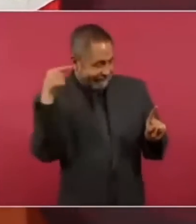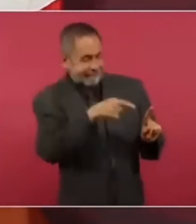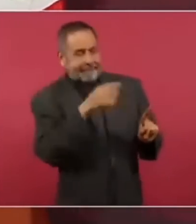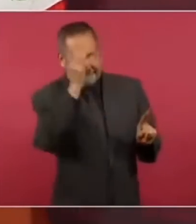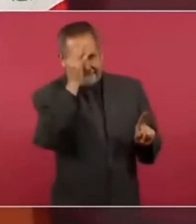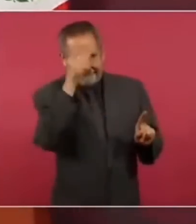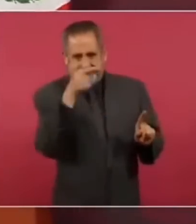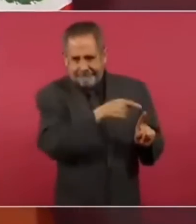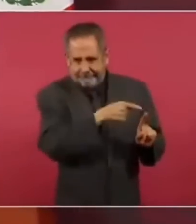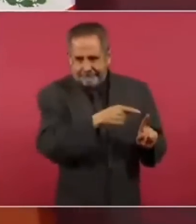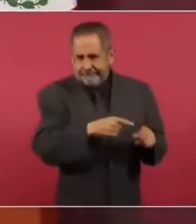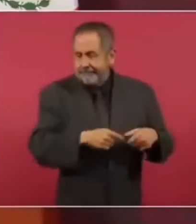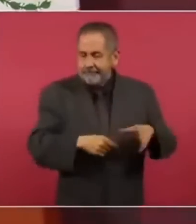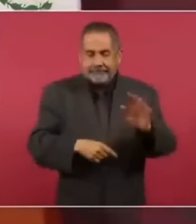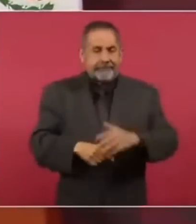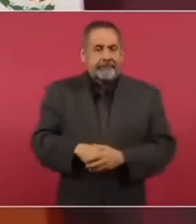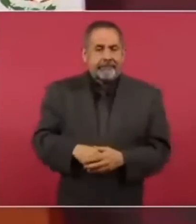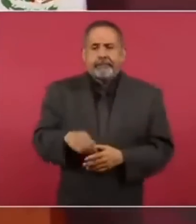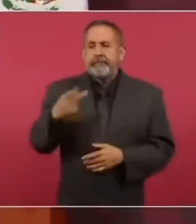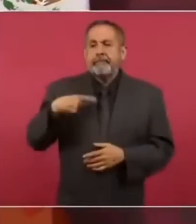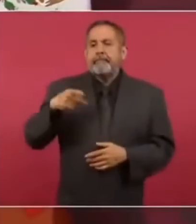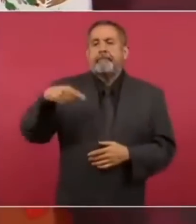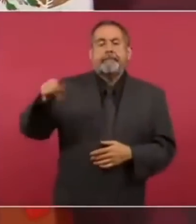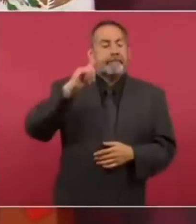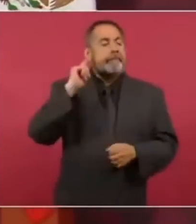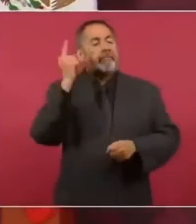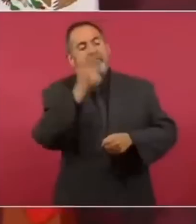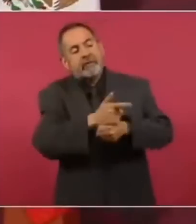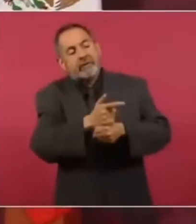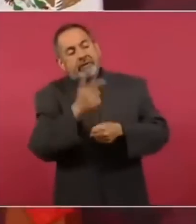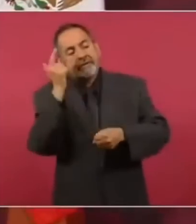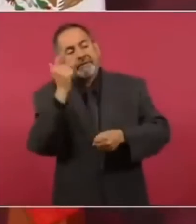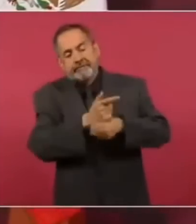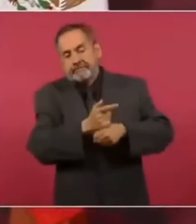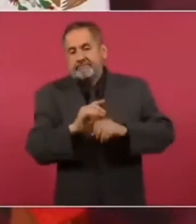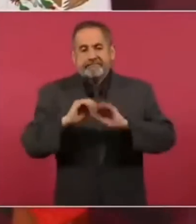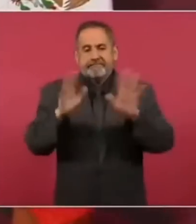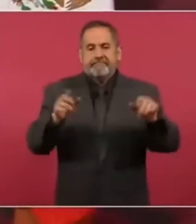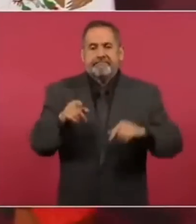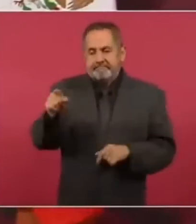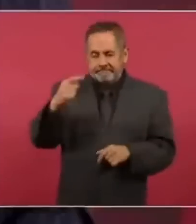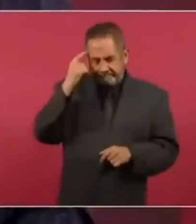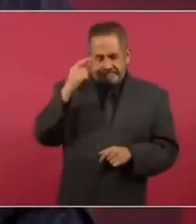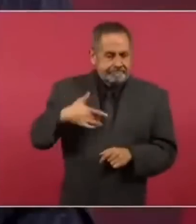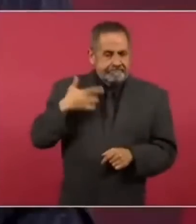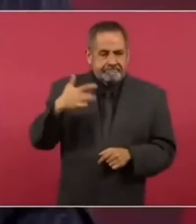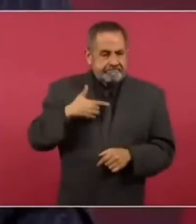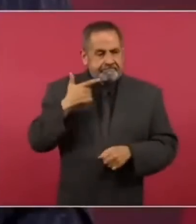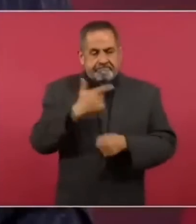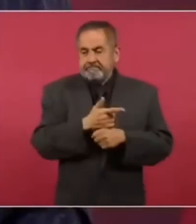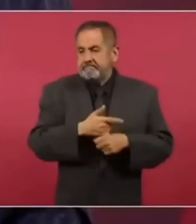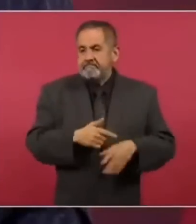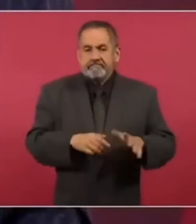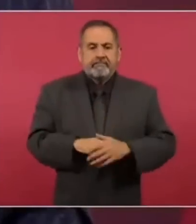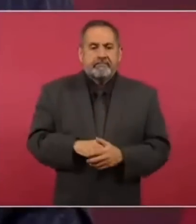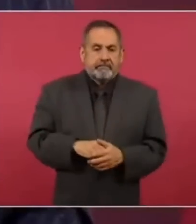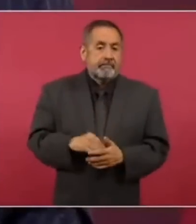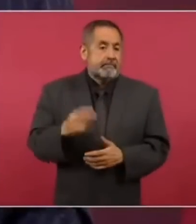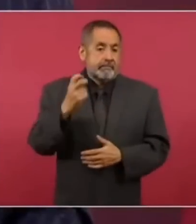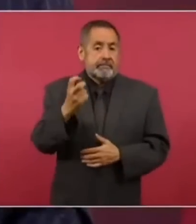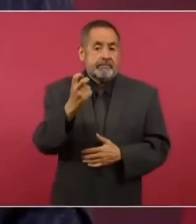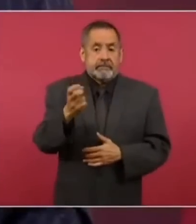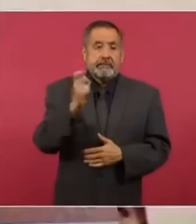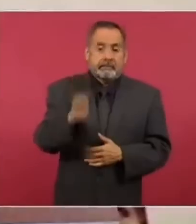la gente se da cuenta, va tomando conciencia y es lo que está